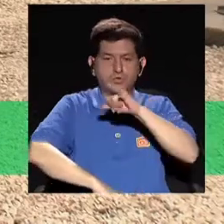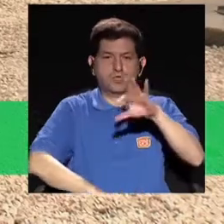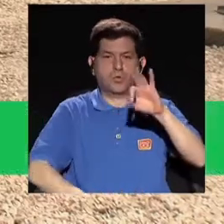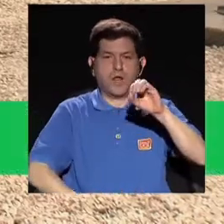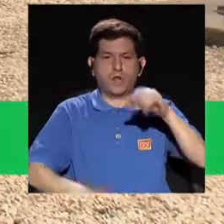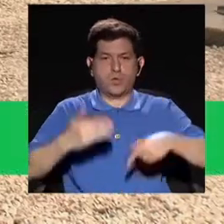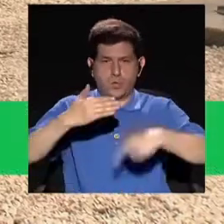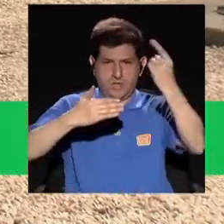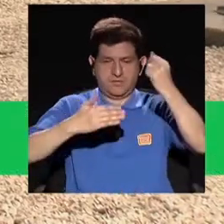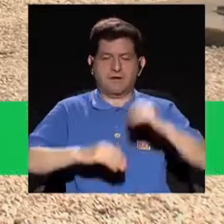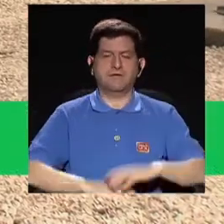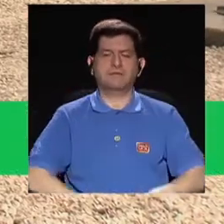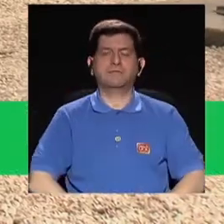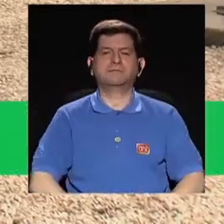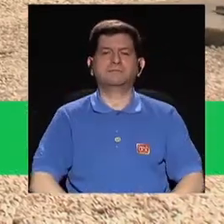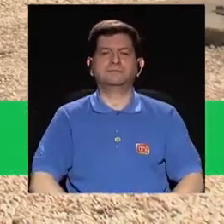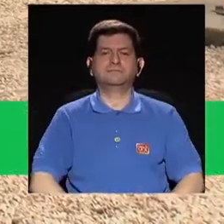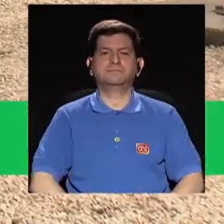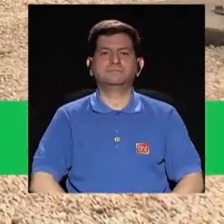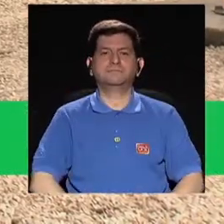Los codos igual en 90 grados.